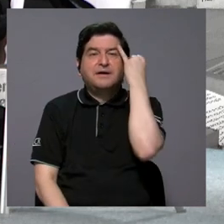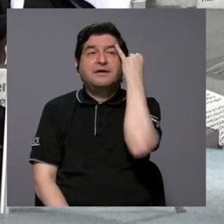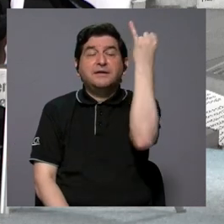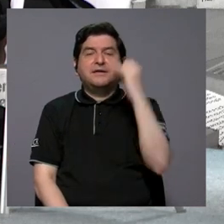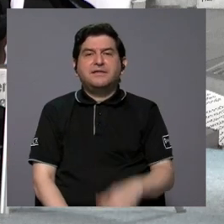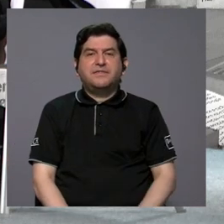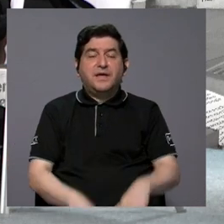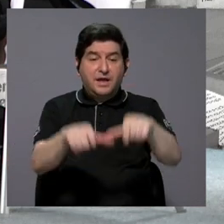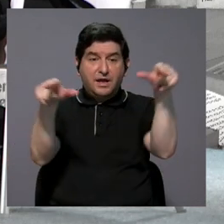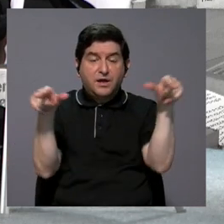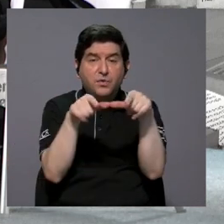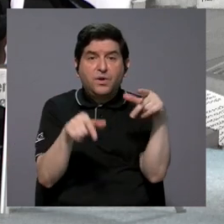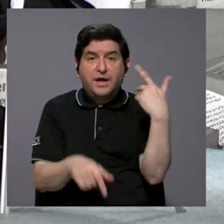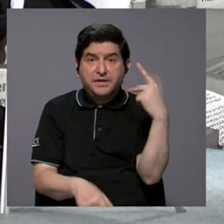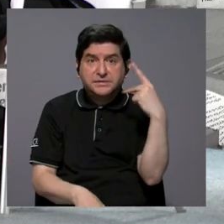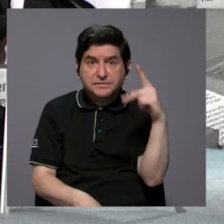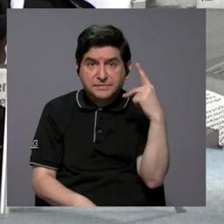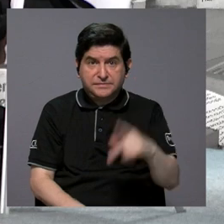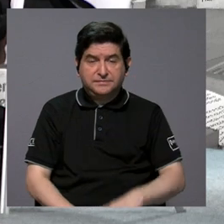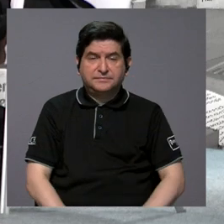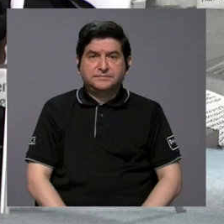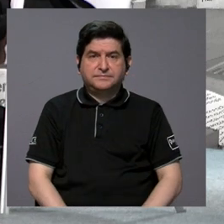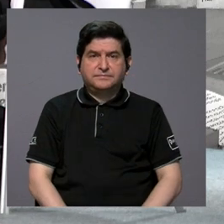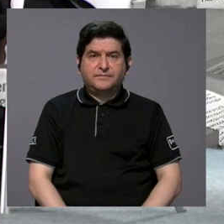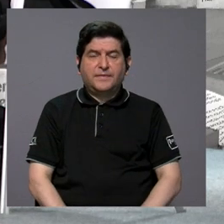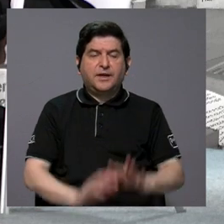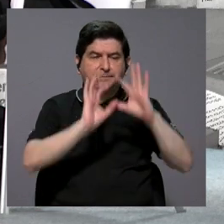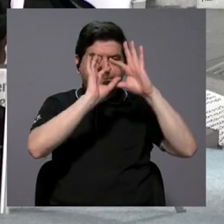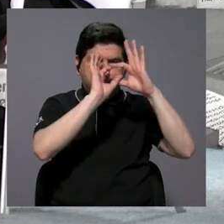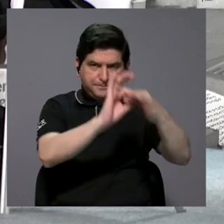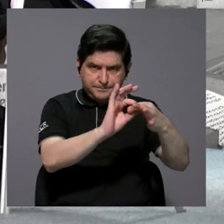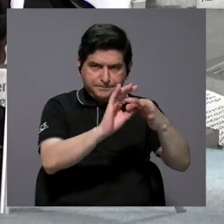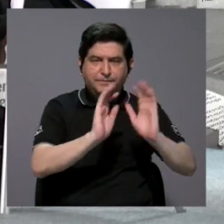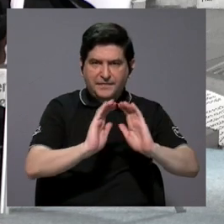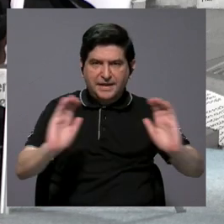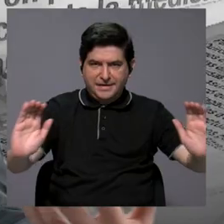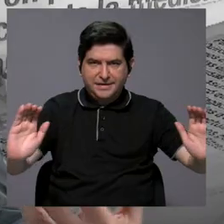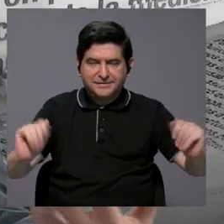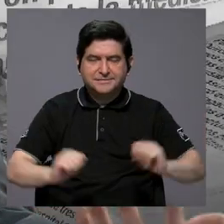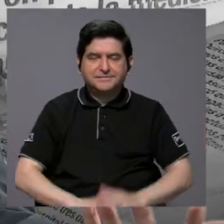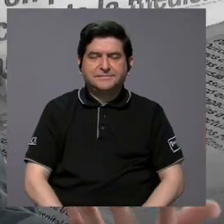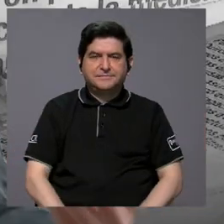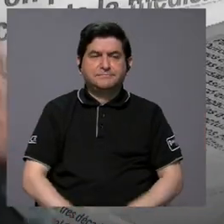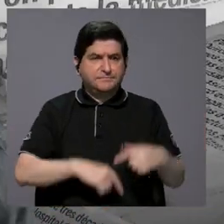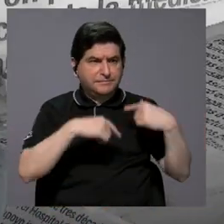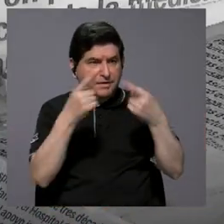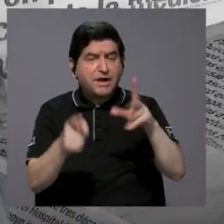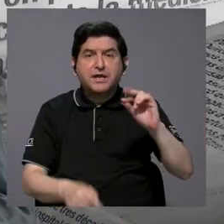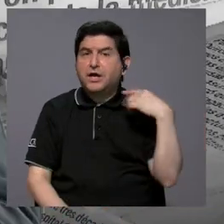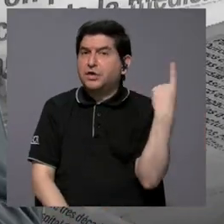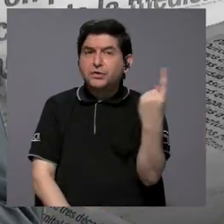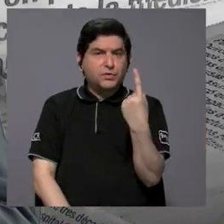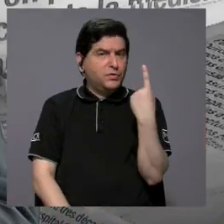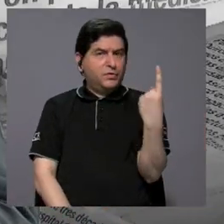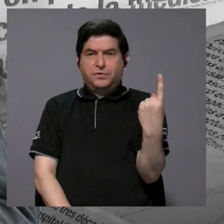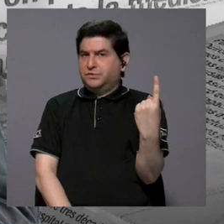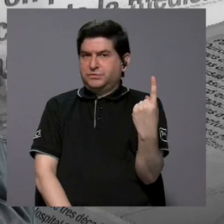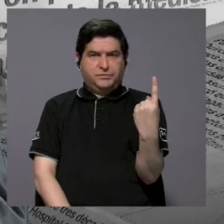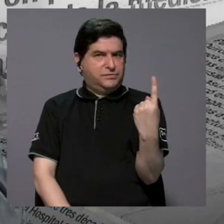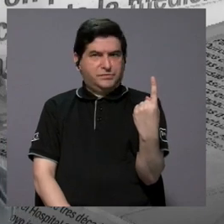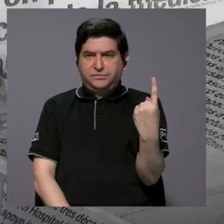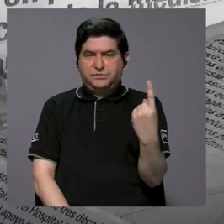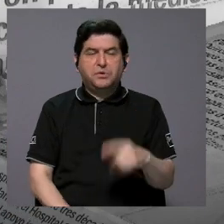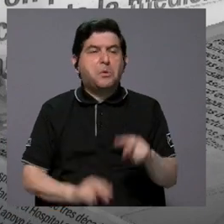sobre sitios en riesgo, es vincular a los niños, llevar a los niños, no solamente a